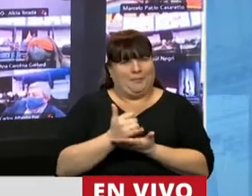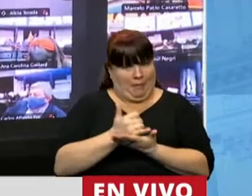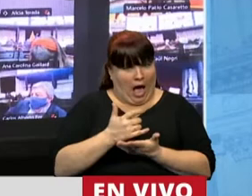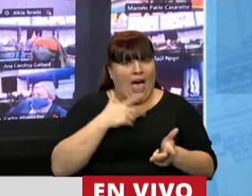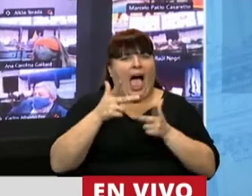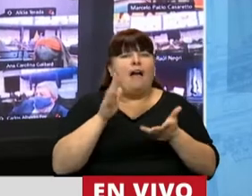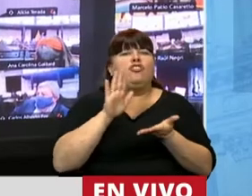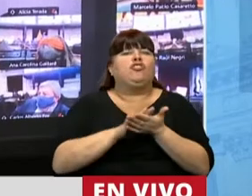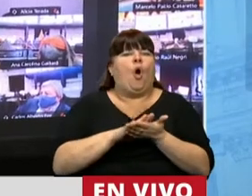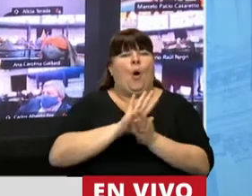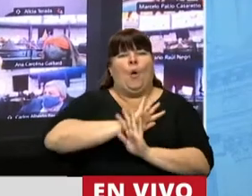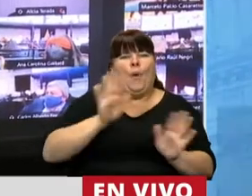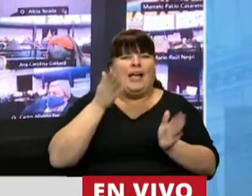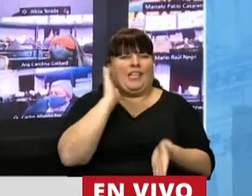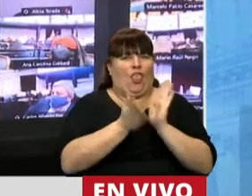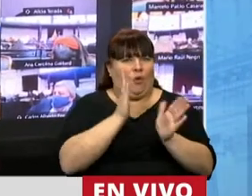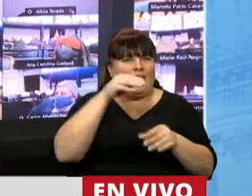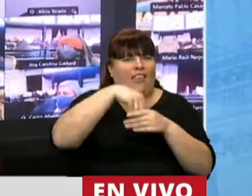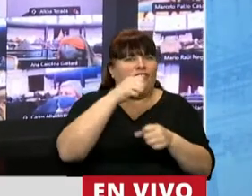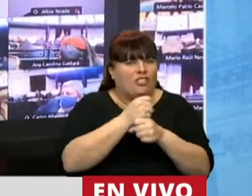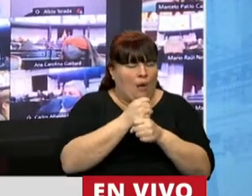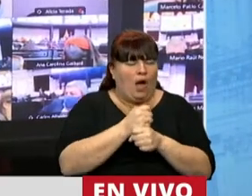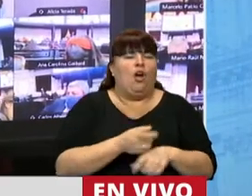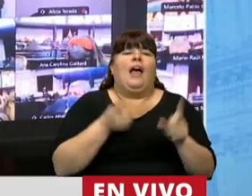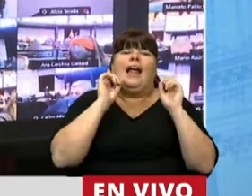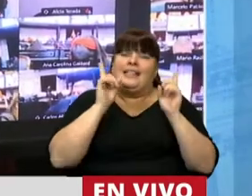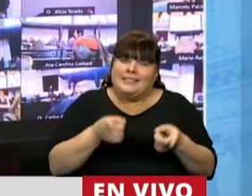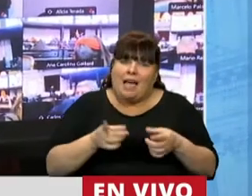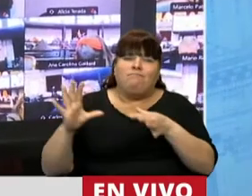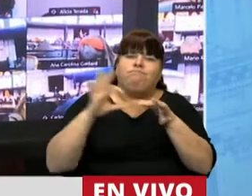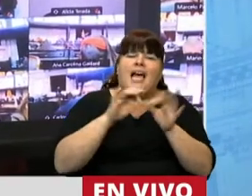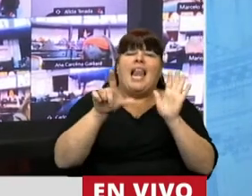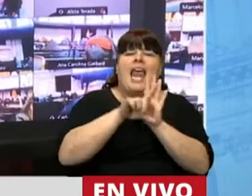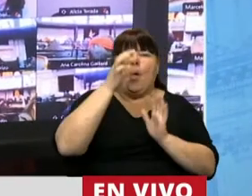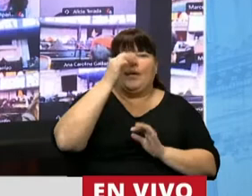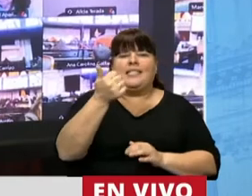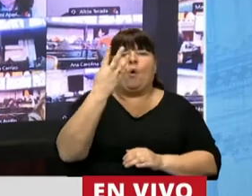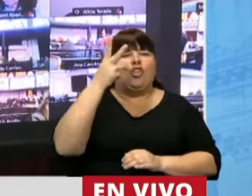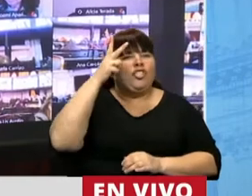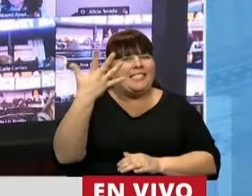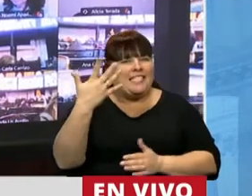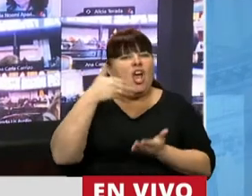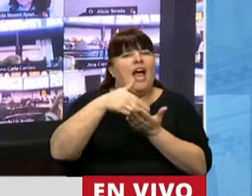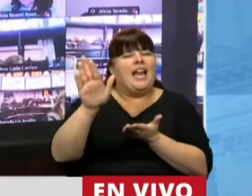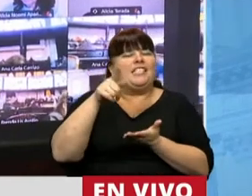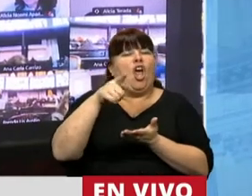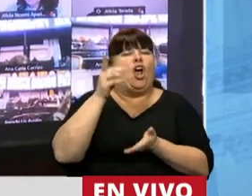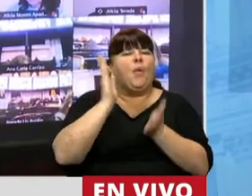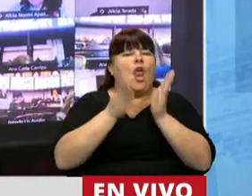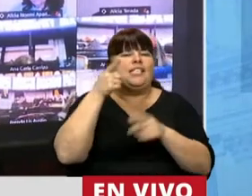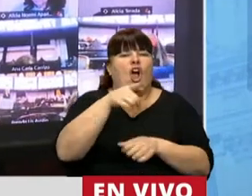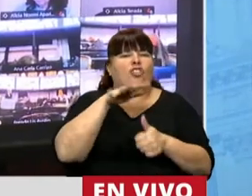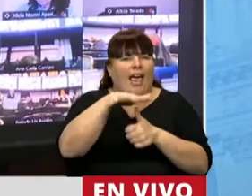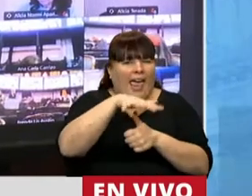menor cuando hablamos de la erradicación de la violencia. También armoniza con la ley 26.485 de erradicación de la violencia de